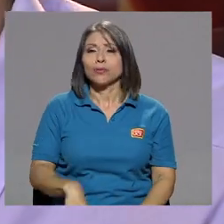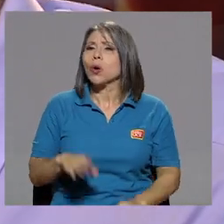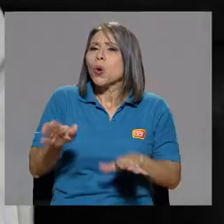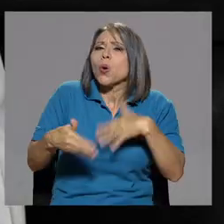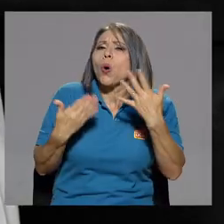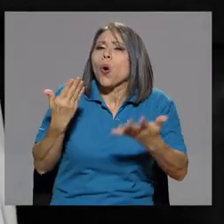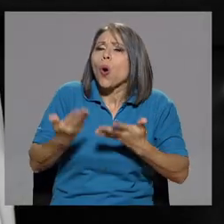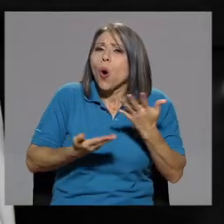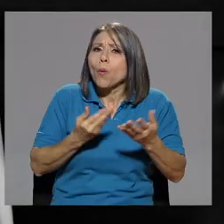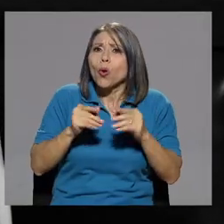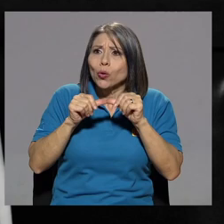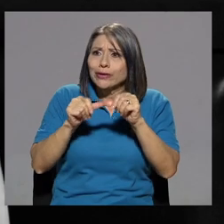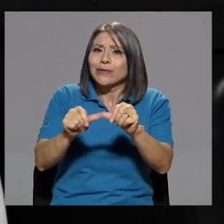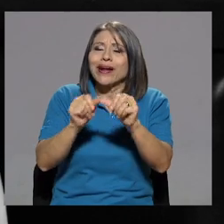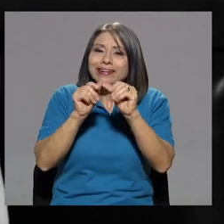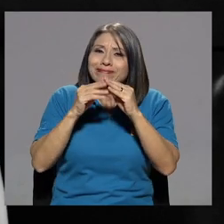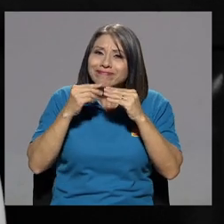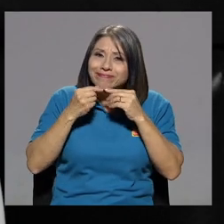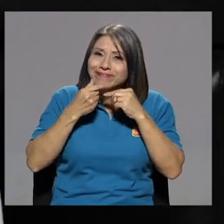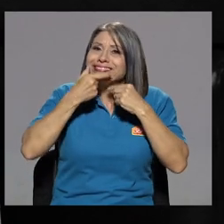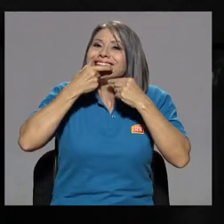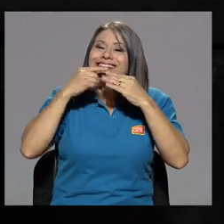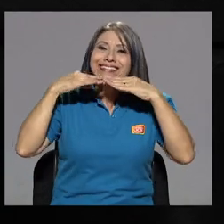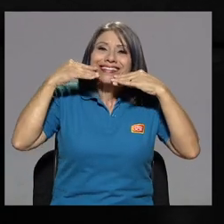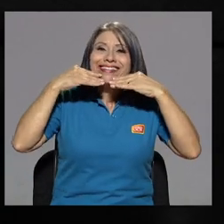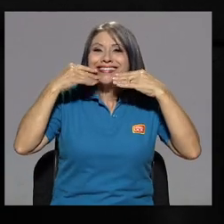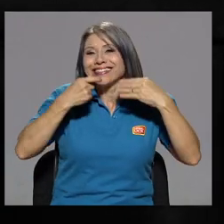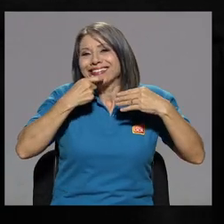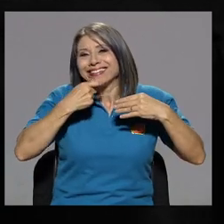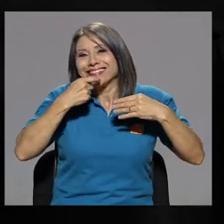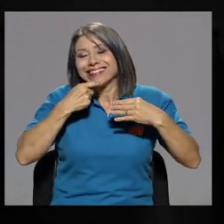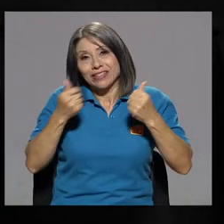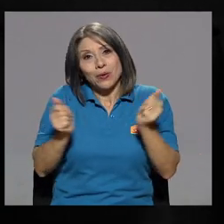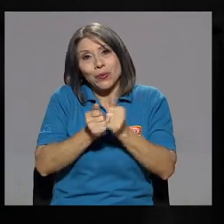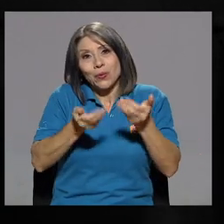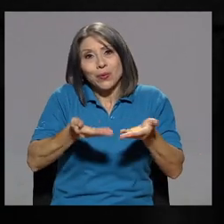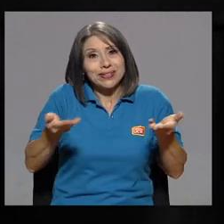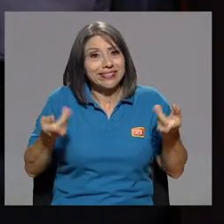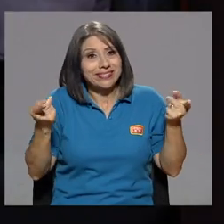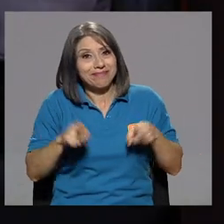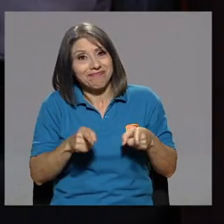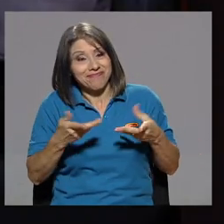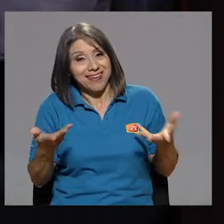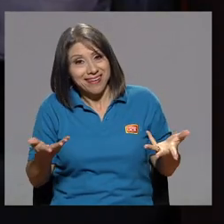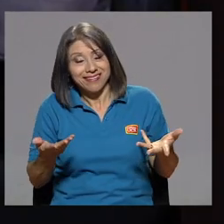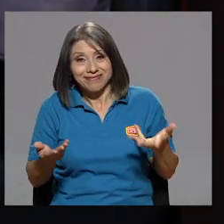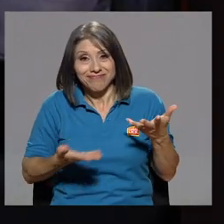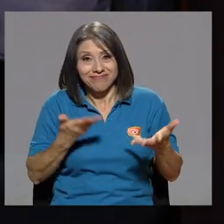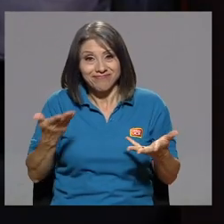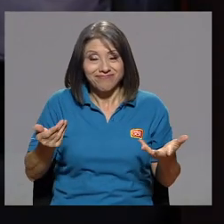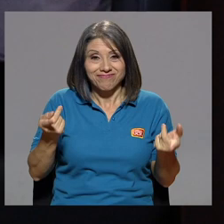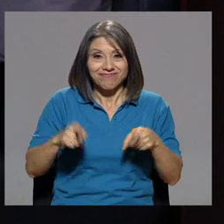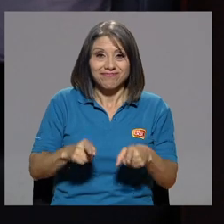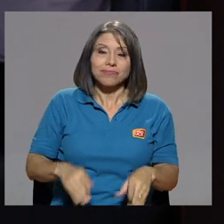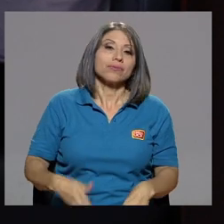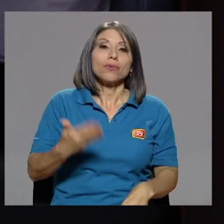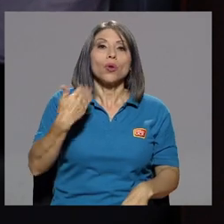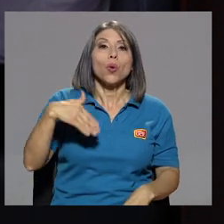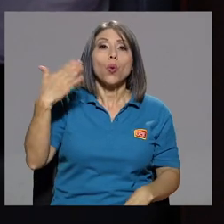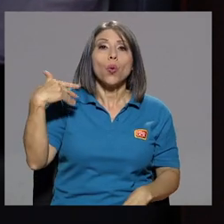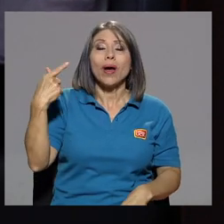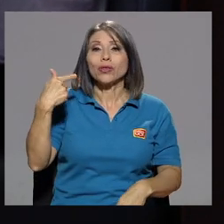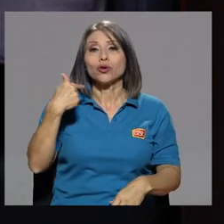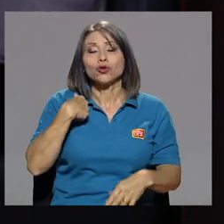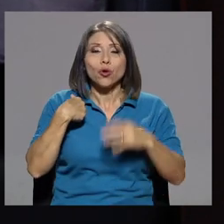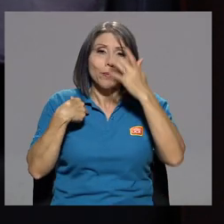conservar la sonrisa en medio de tantas cosas que nos aplastan? Bueno, cuando yo